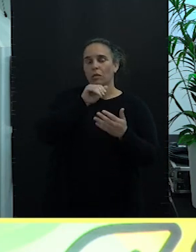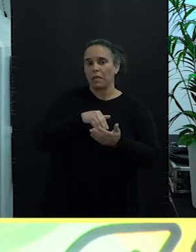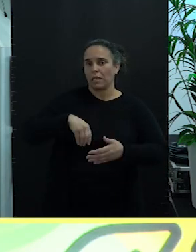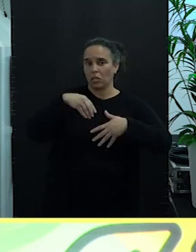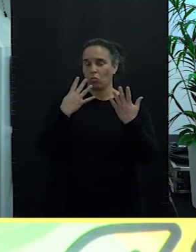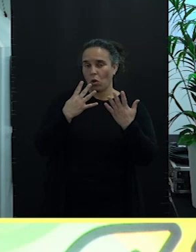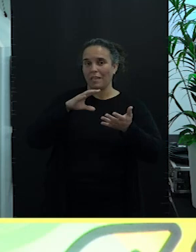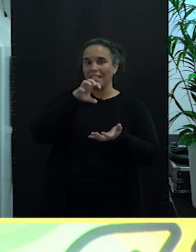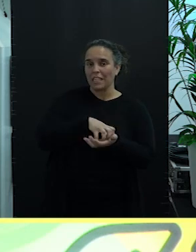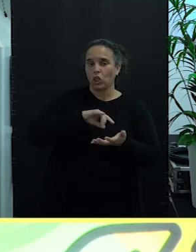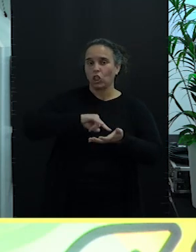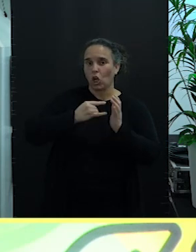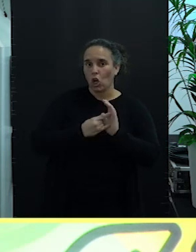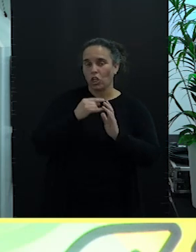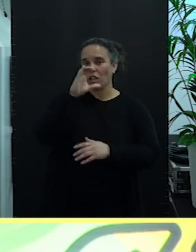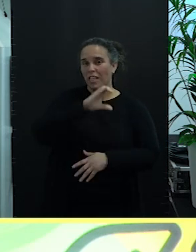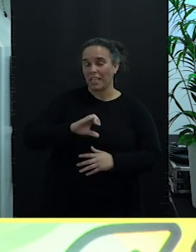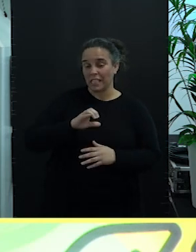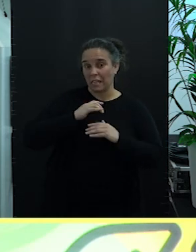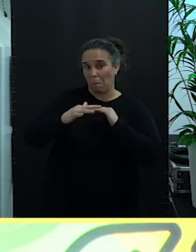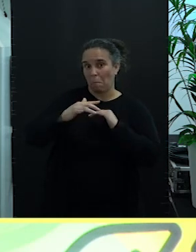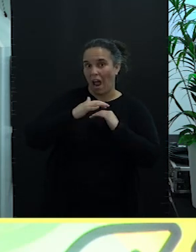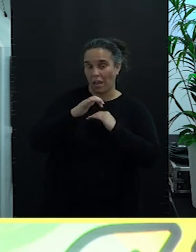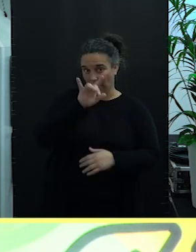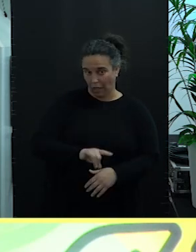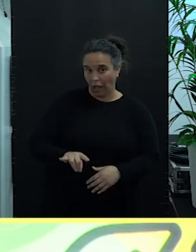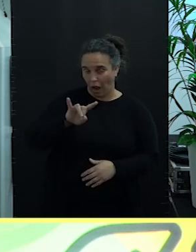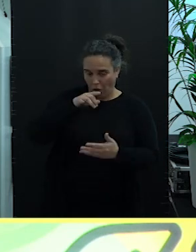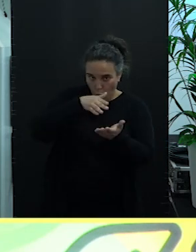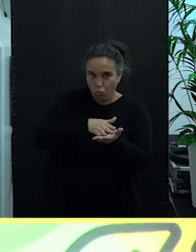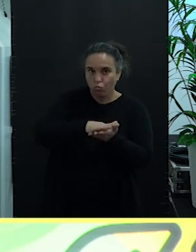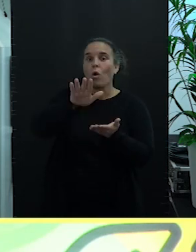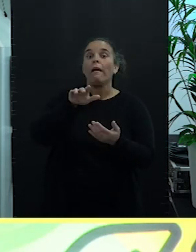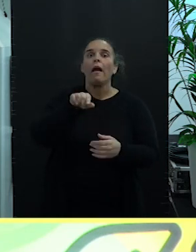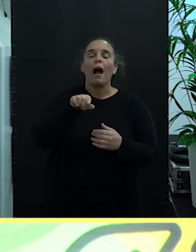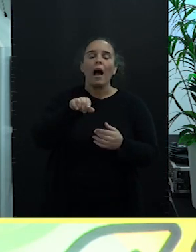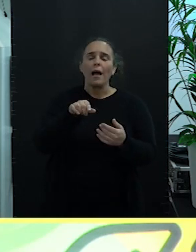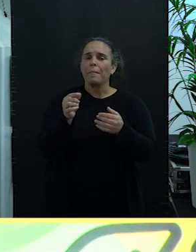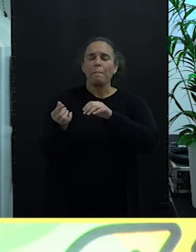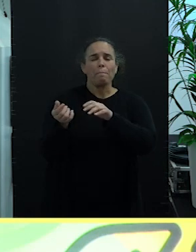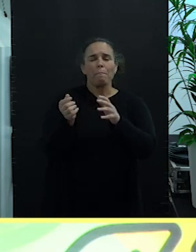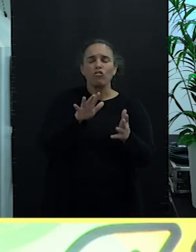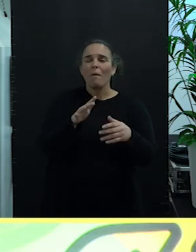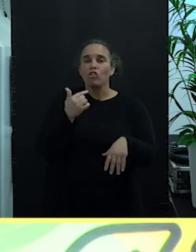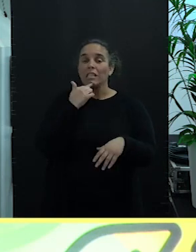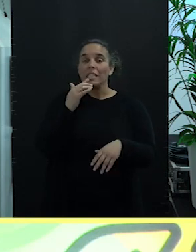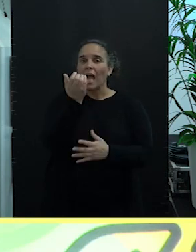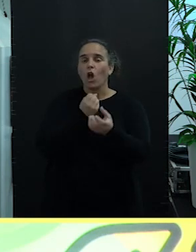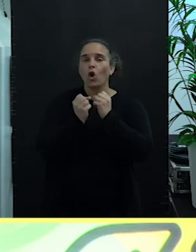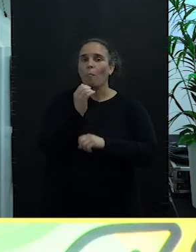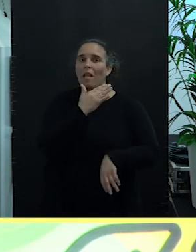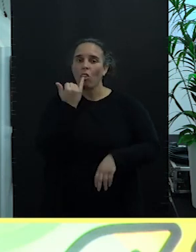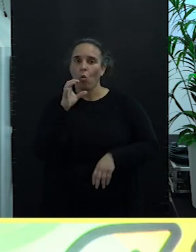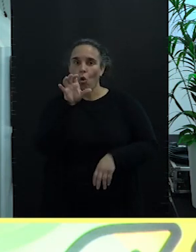Tecnológico de Ciencias Marinas de Canarias en la que se estima que la economía azul aquí en nuestra